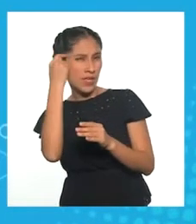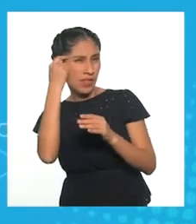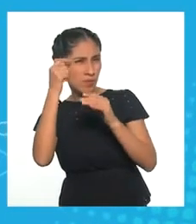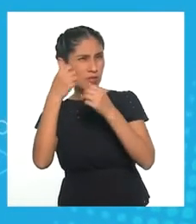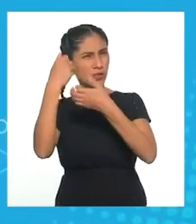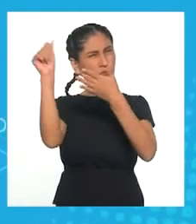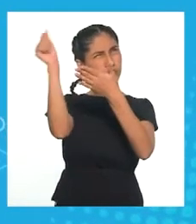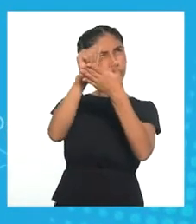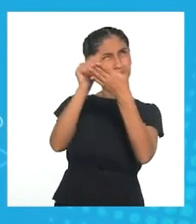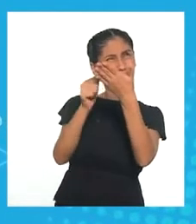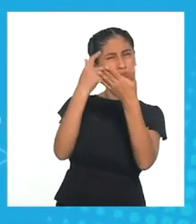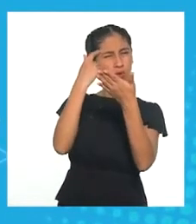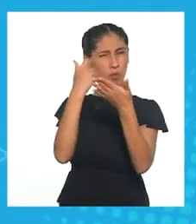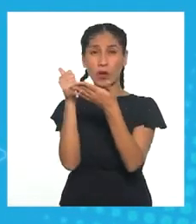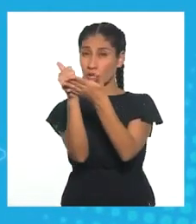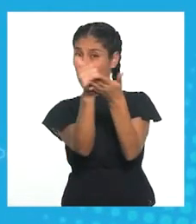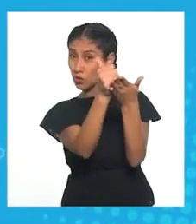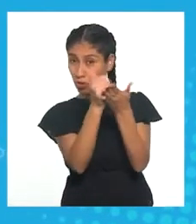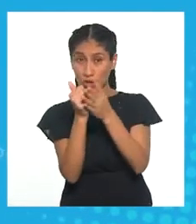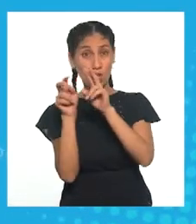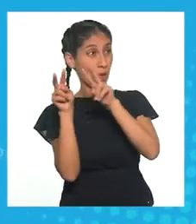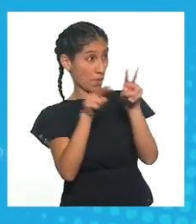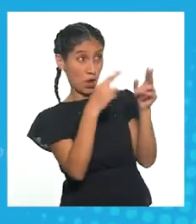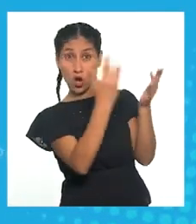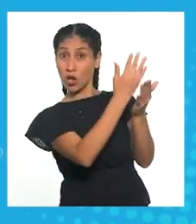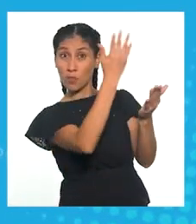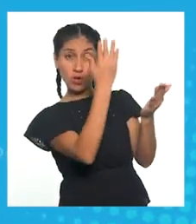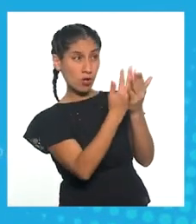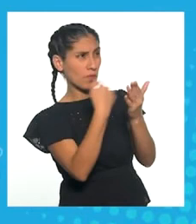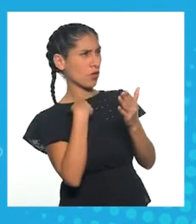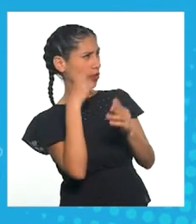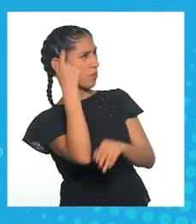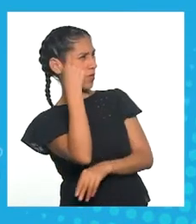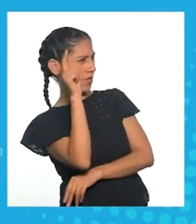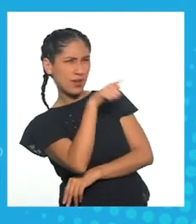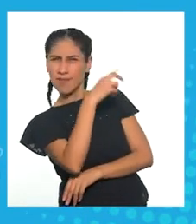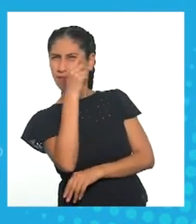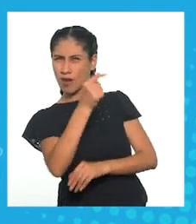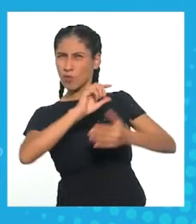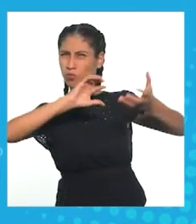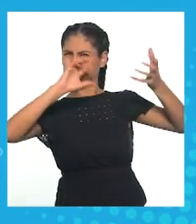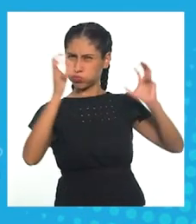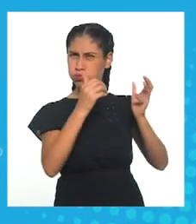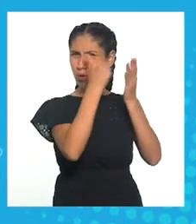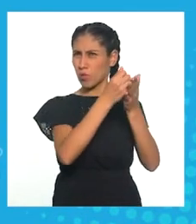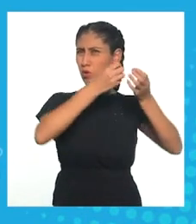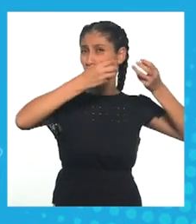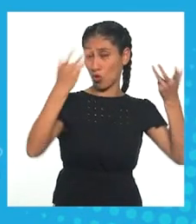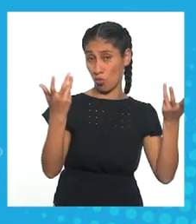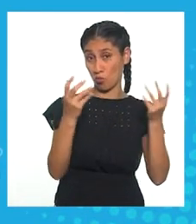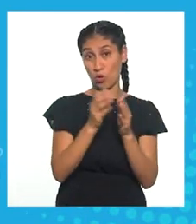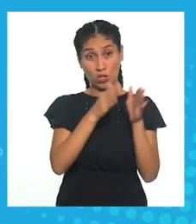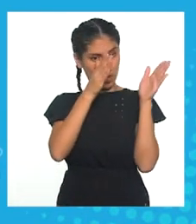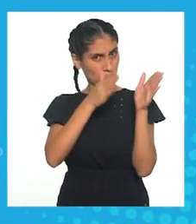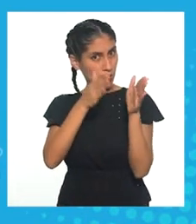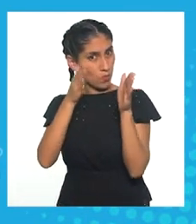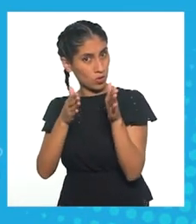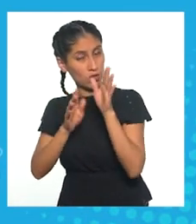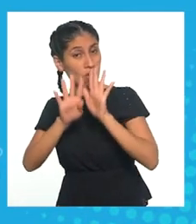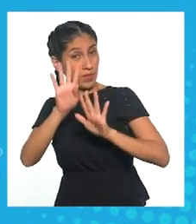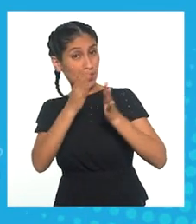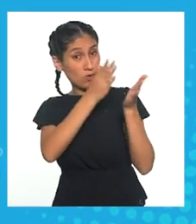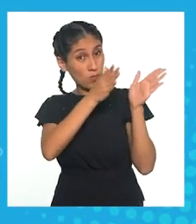realmente resuelvan los problemas descubiertos. Esto puede ser un proceso largo.